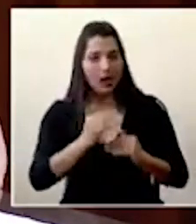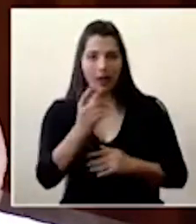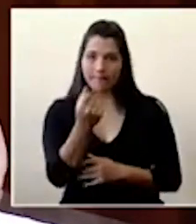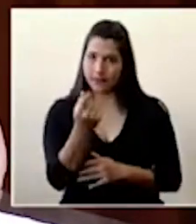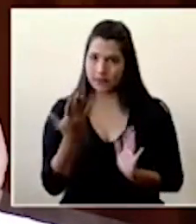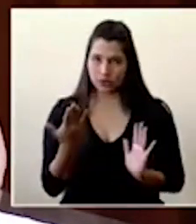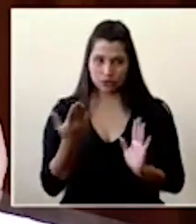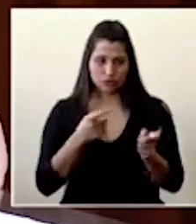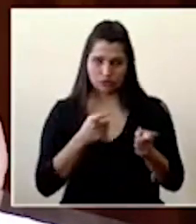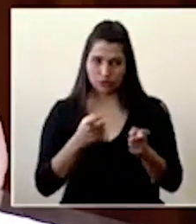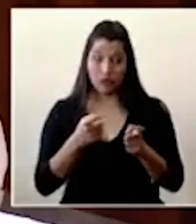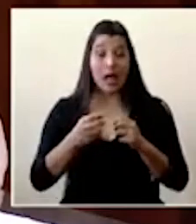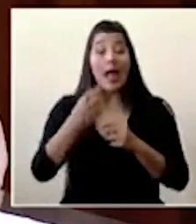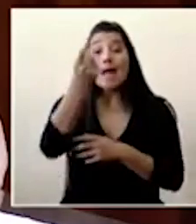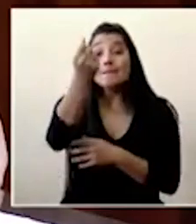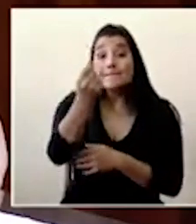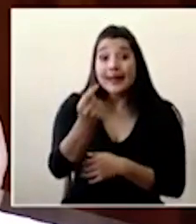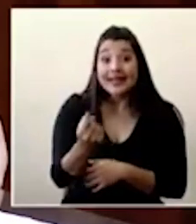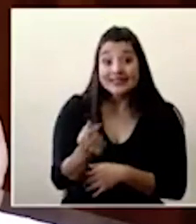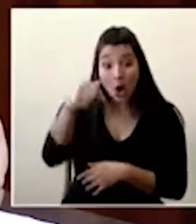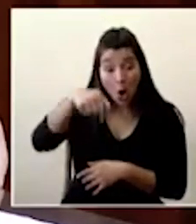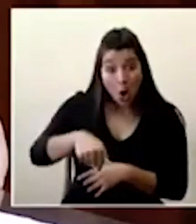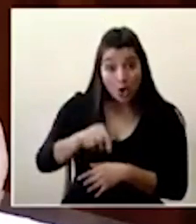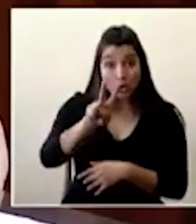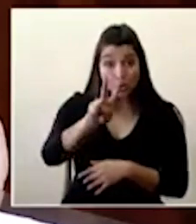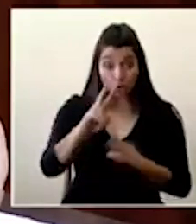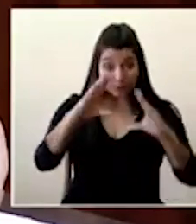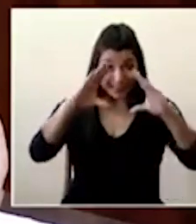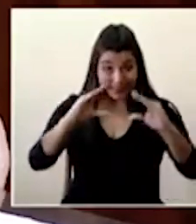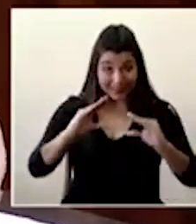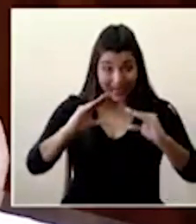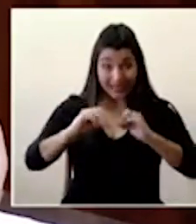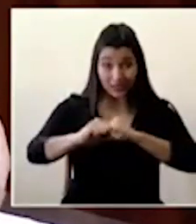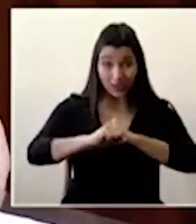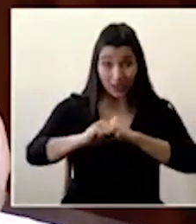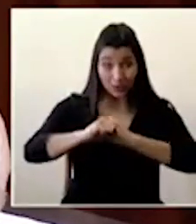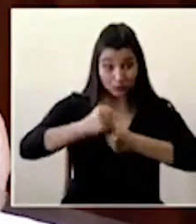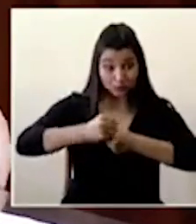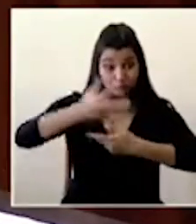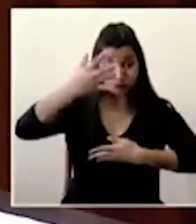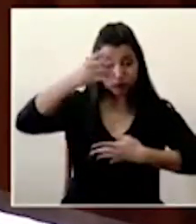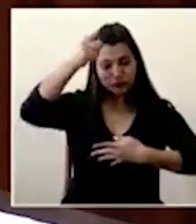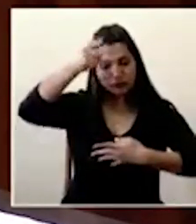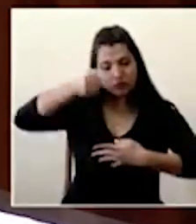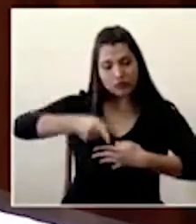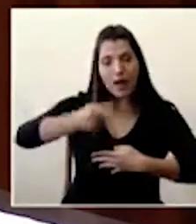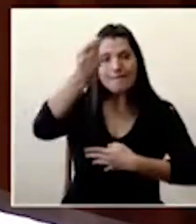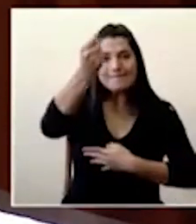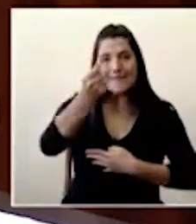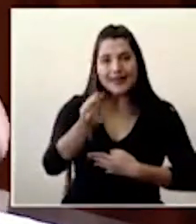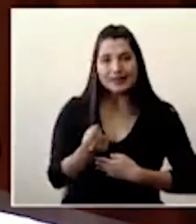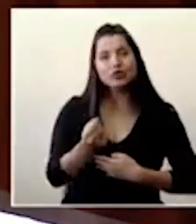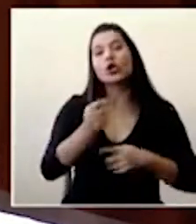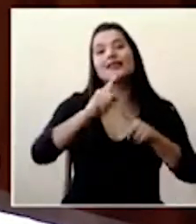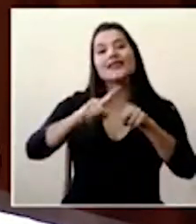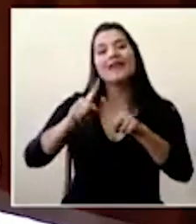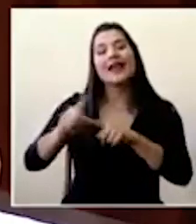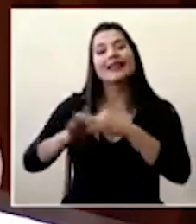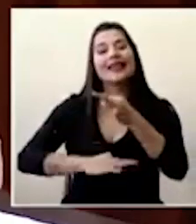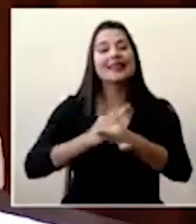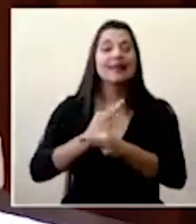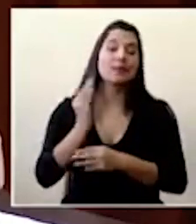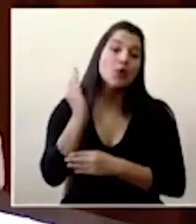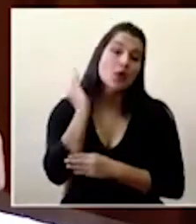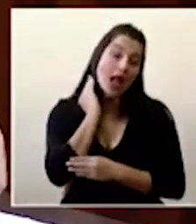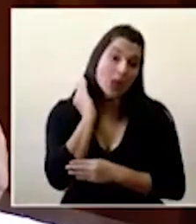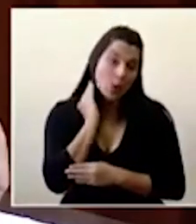Los precios van a estar publicados a partir de hoy a las 2 de la tarde, lo que es cuánto cuesta el alcohol, el alcohol multiuso, lo que se conoce como el alcohol de